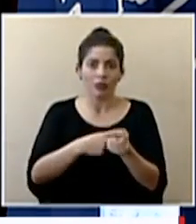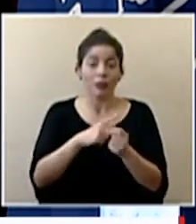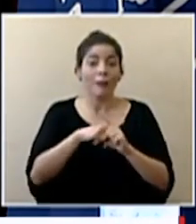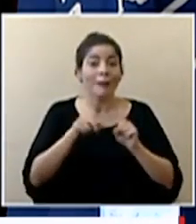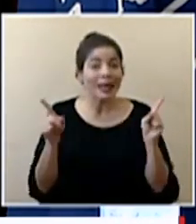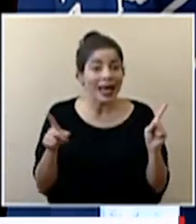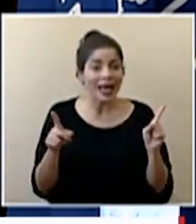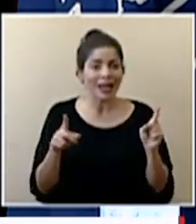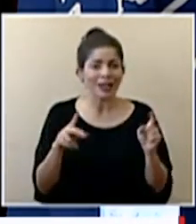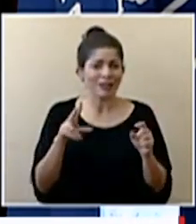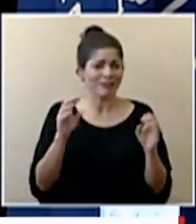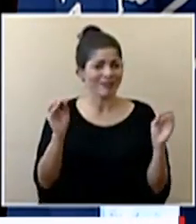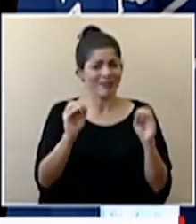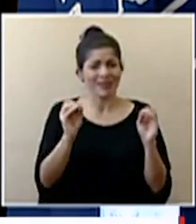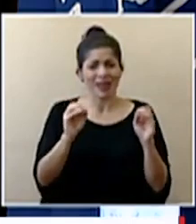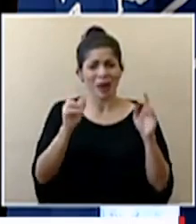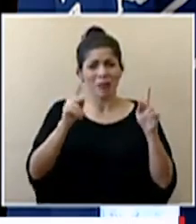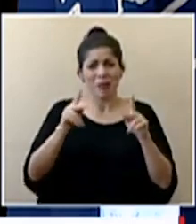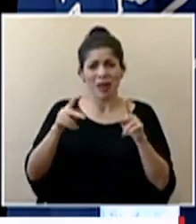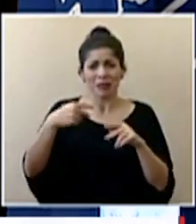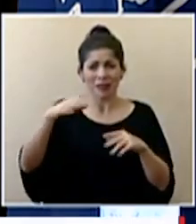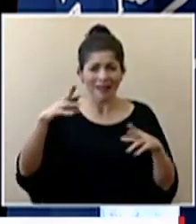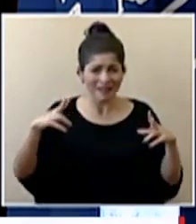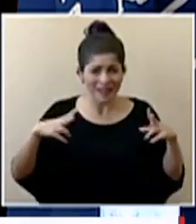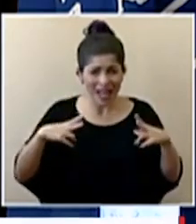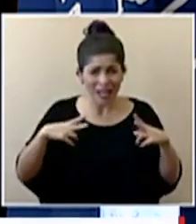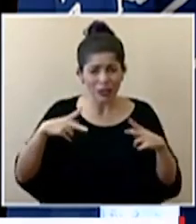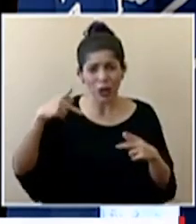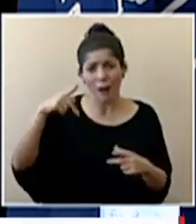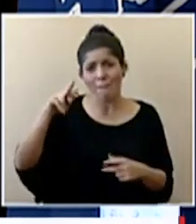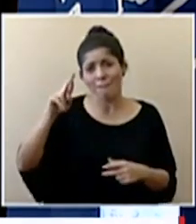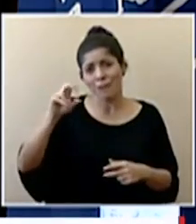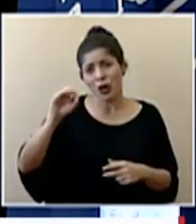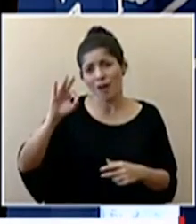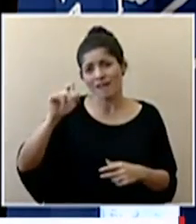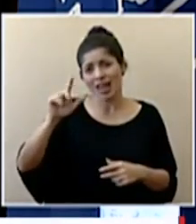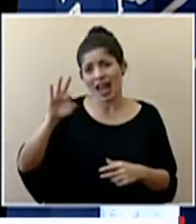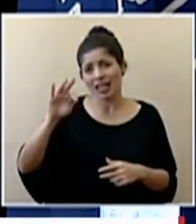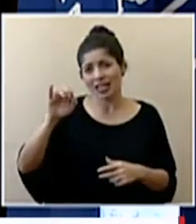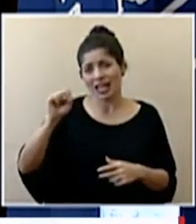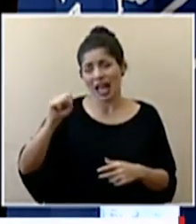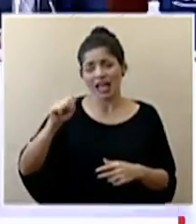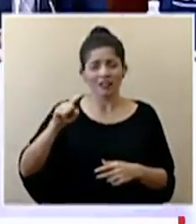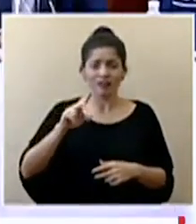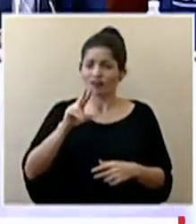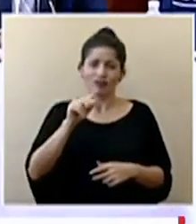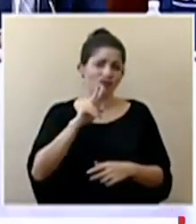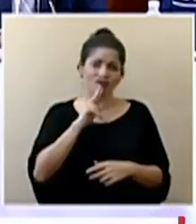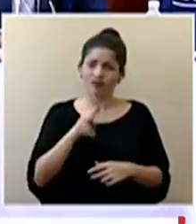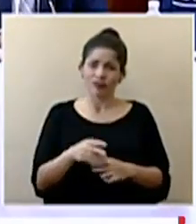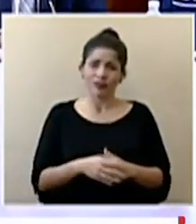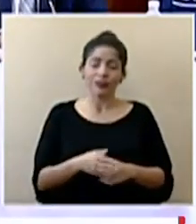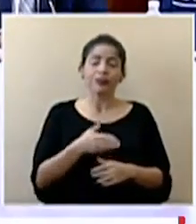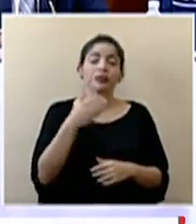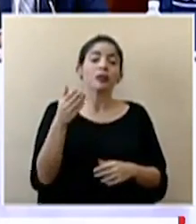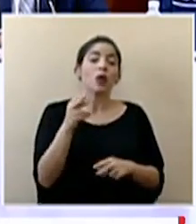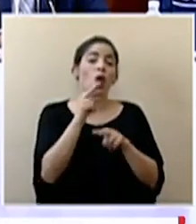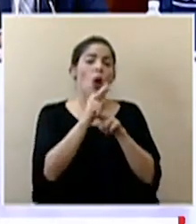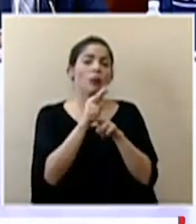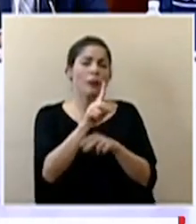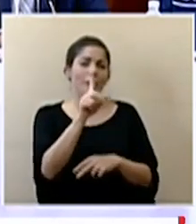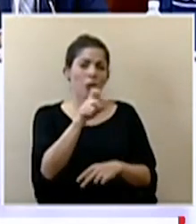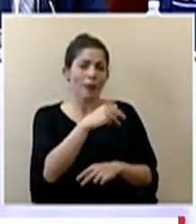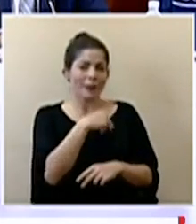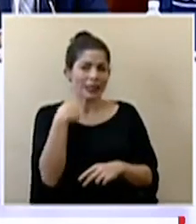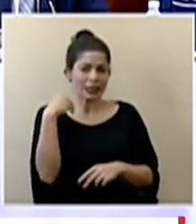no se está enviando gente por unas vacaciones profilácticas eso no es cierto El observador pregunta